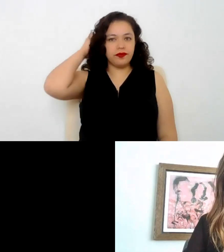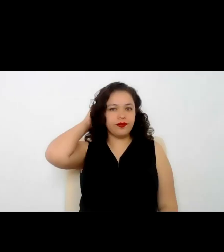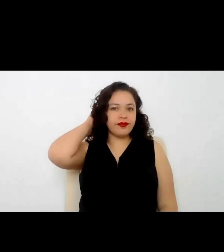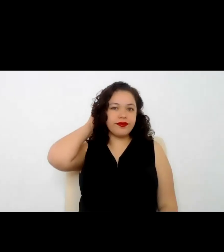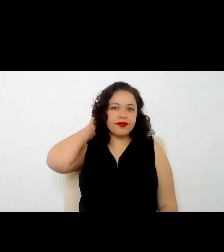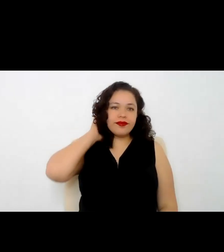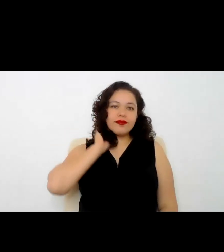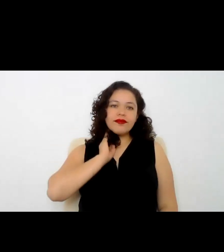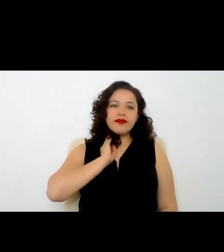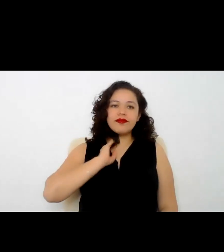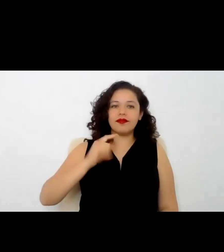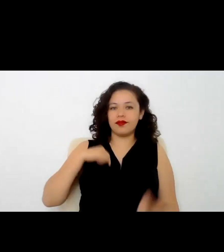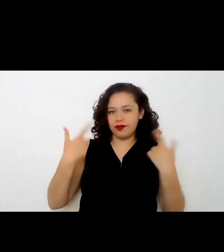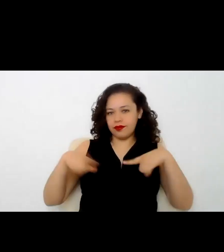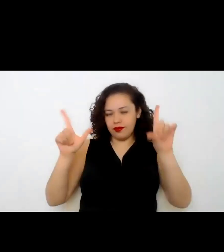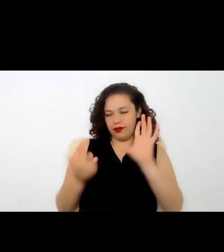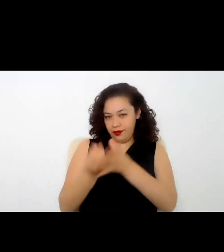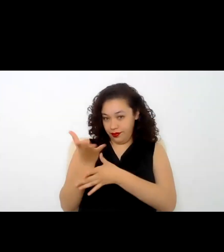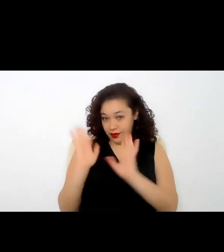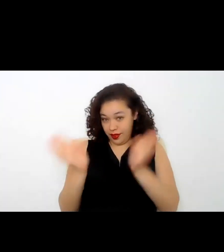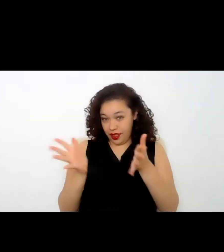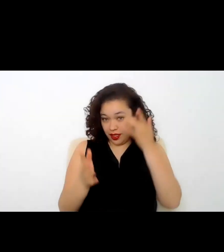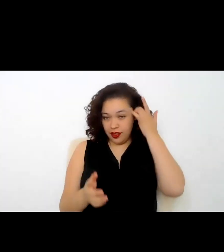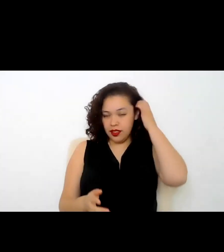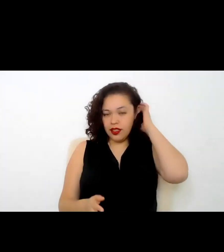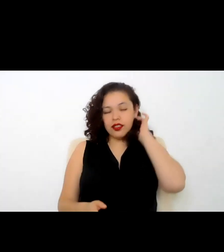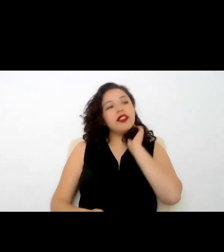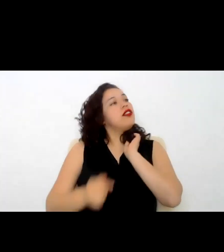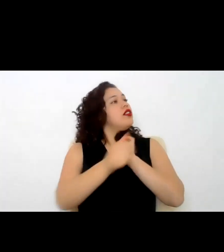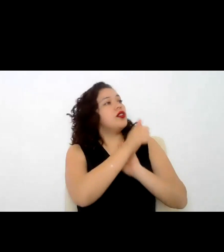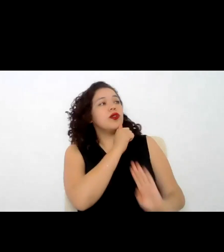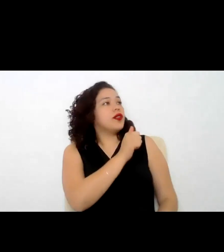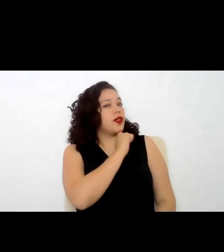¿Ya estoy proyectando? Todavía no.